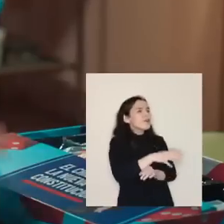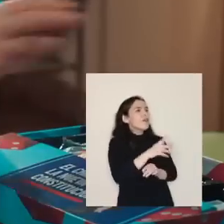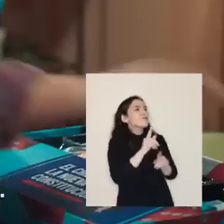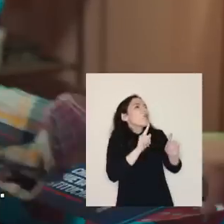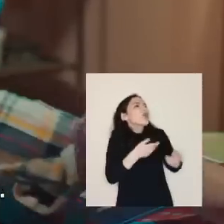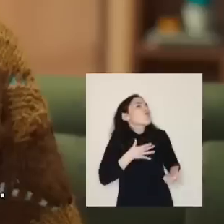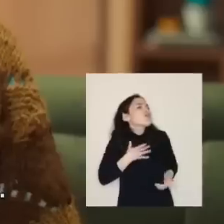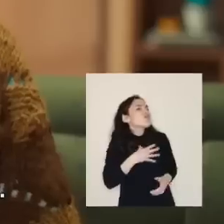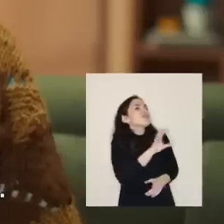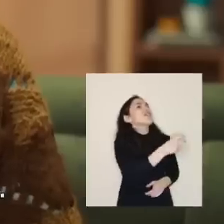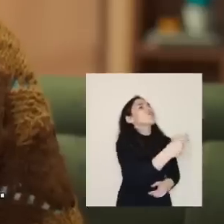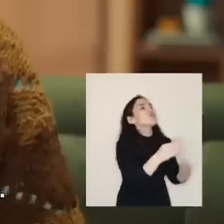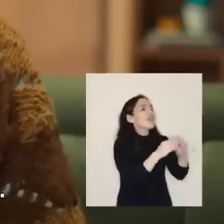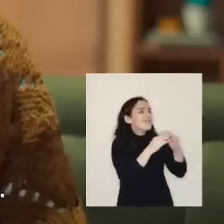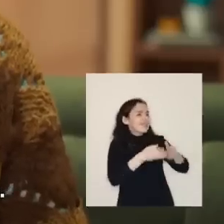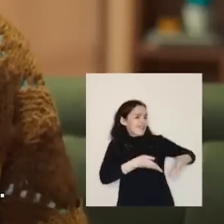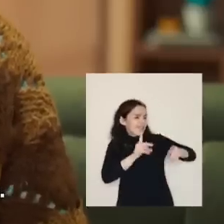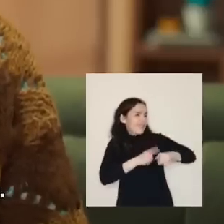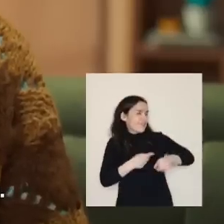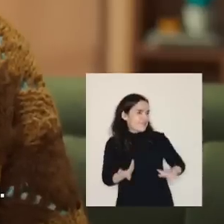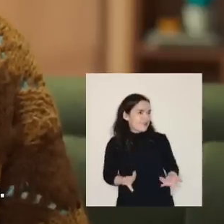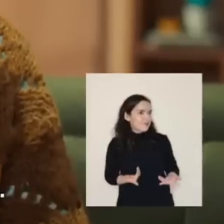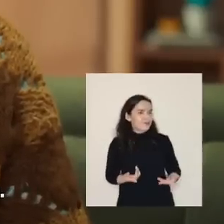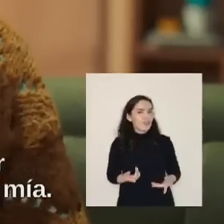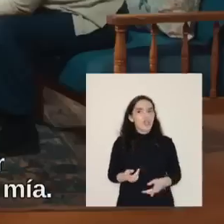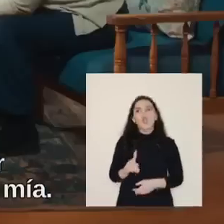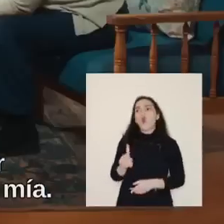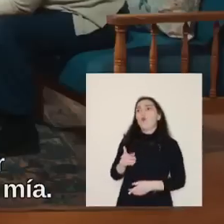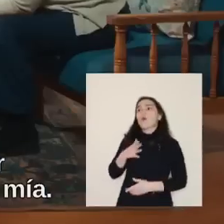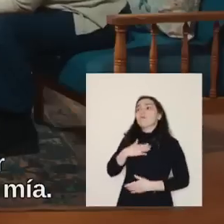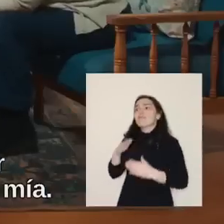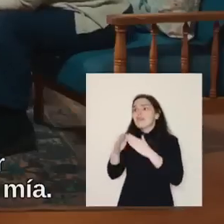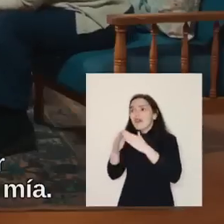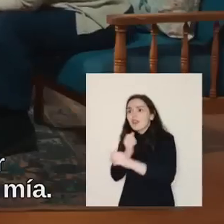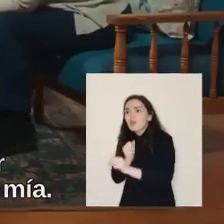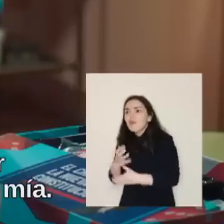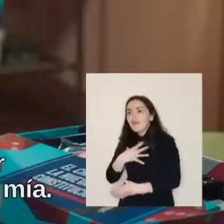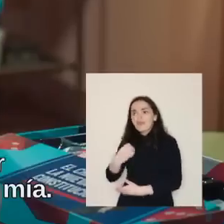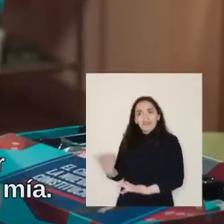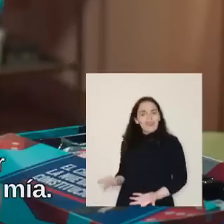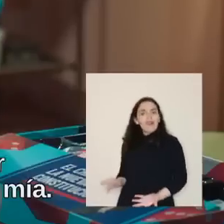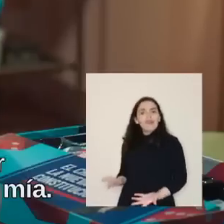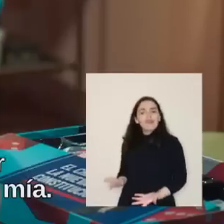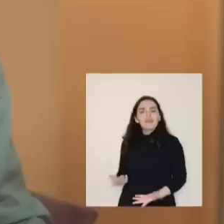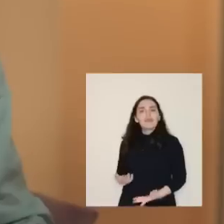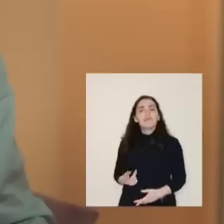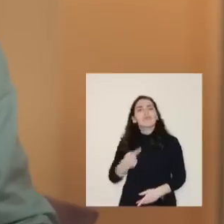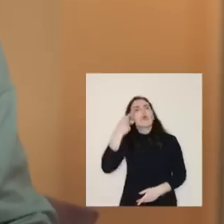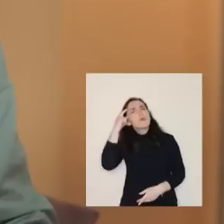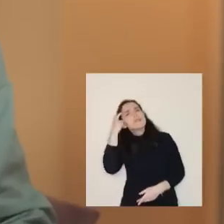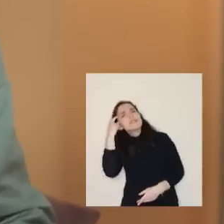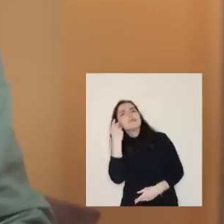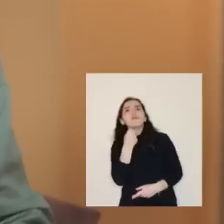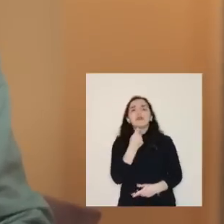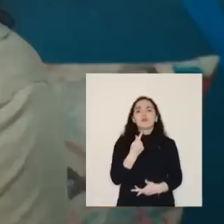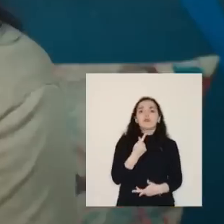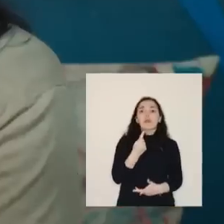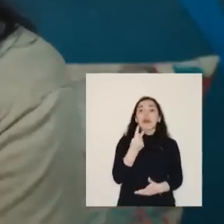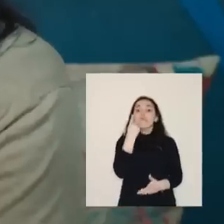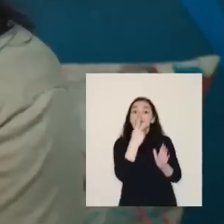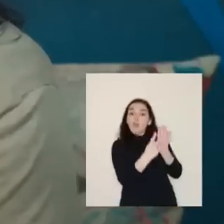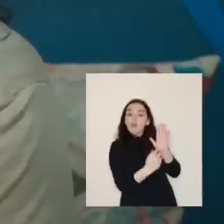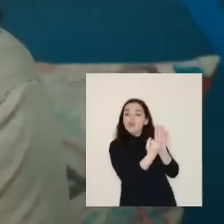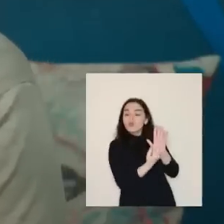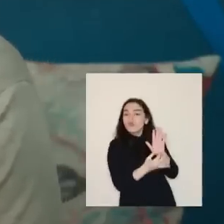comprar la playa. Es como si yo quisiera quitarte la casa que tiene en Avenida Grecia. perdóname, no me puedes quitar la casa de Avenida Grecia porque esa es mía. Pero pongámosle un precio. A ver,